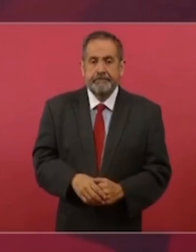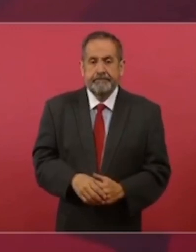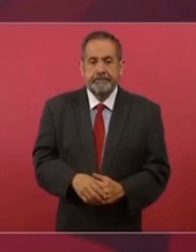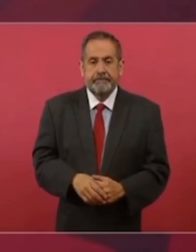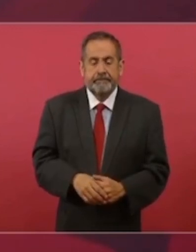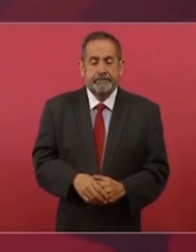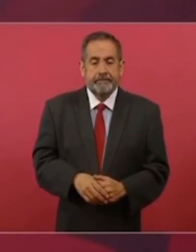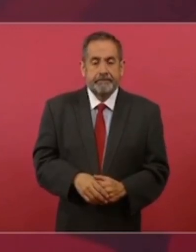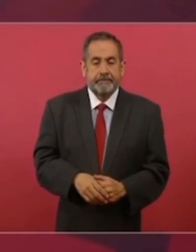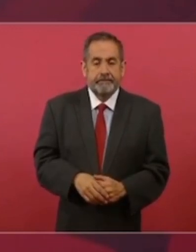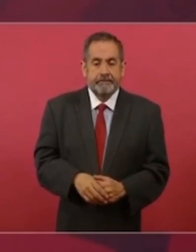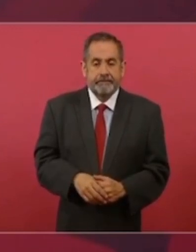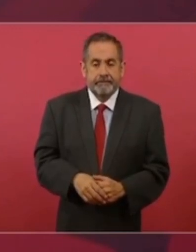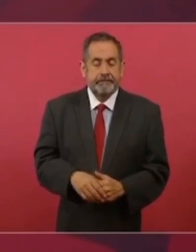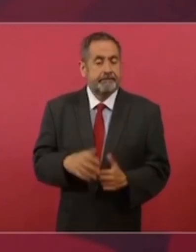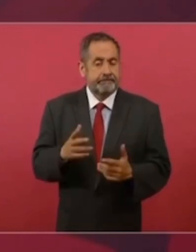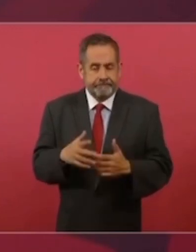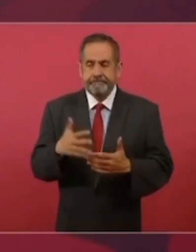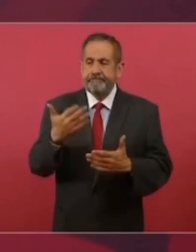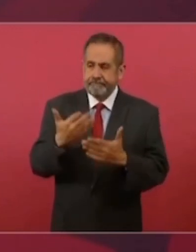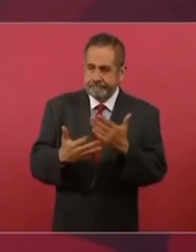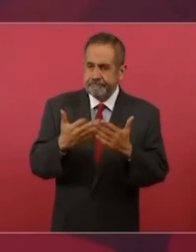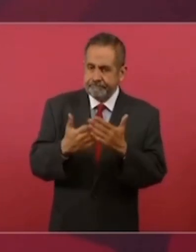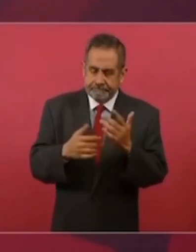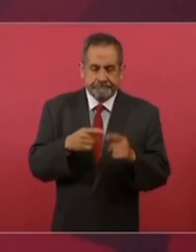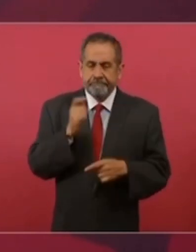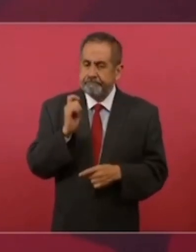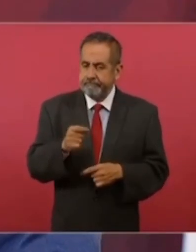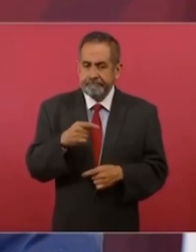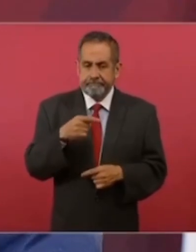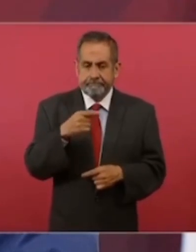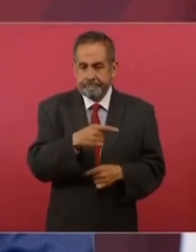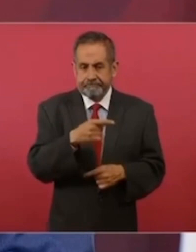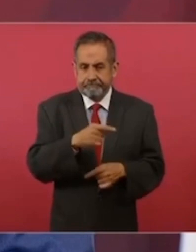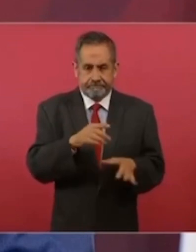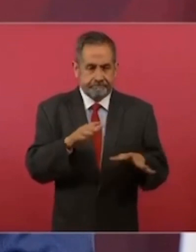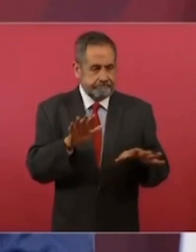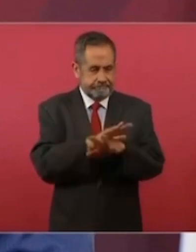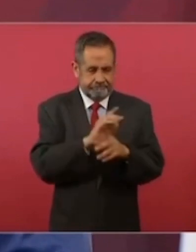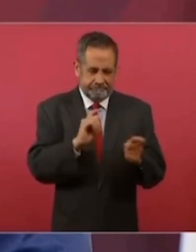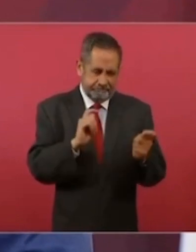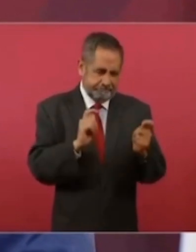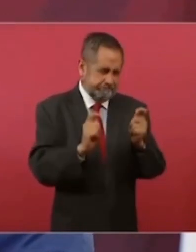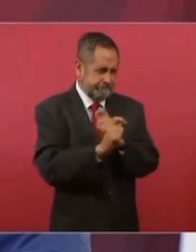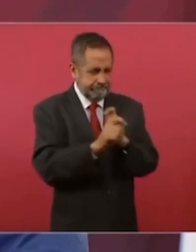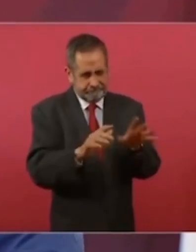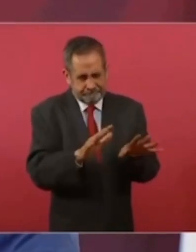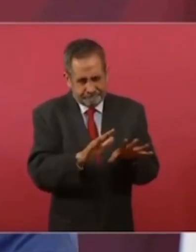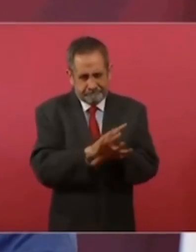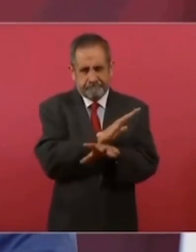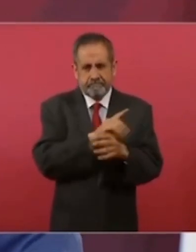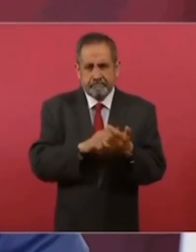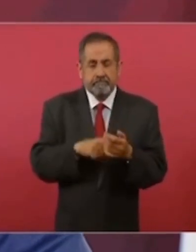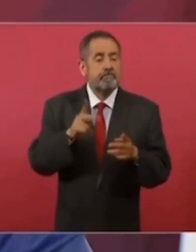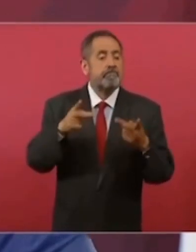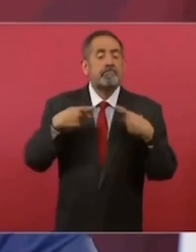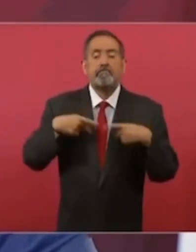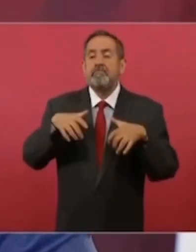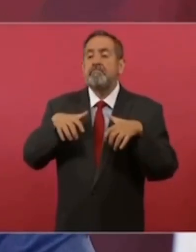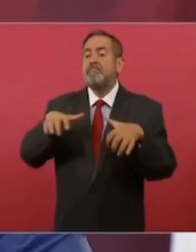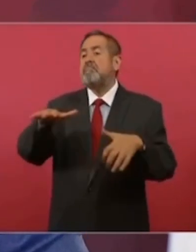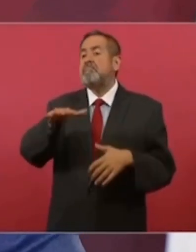Entonces, sí hace falta una transformación, pero que la haga el pueblo